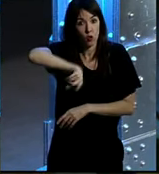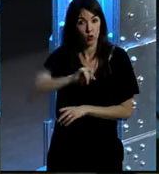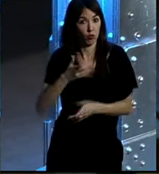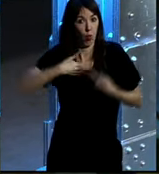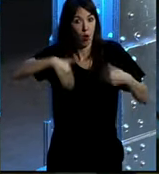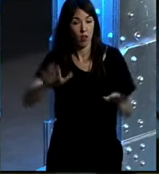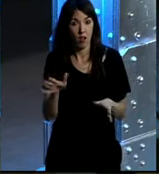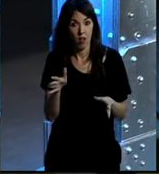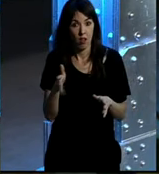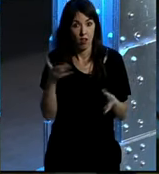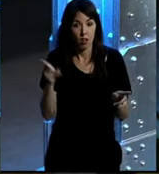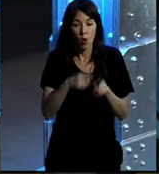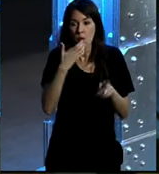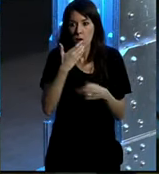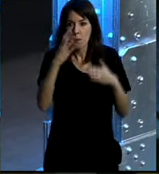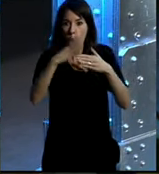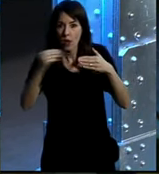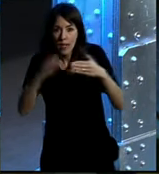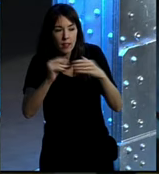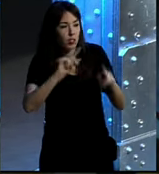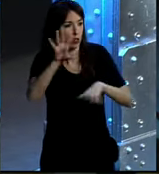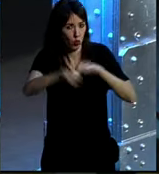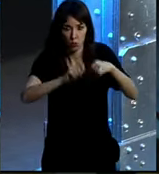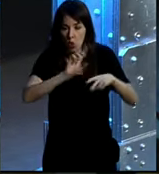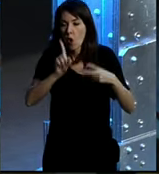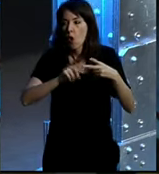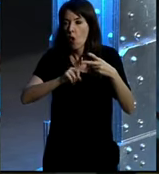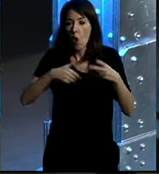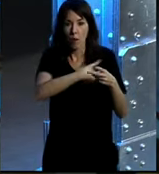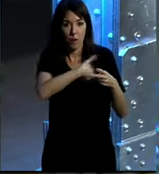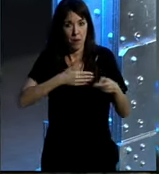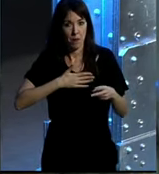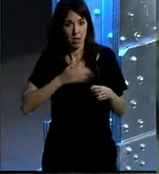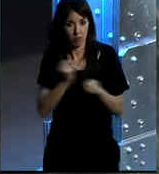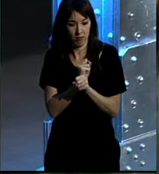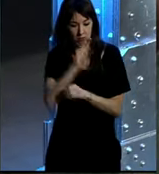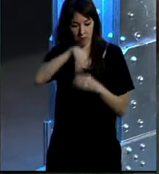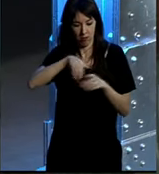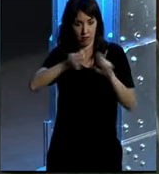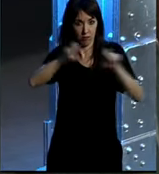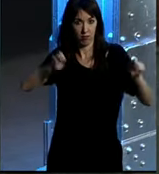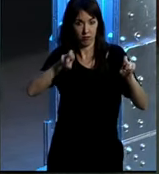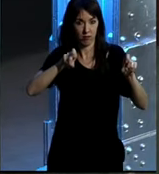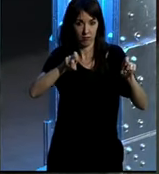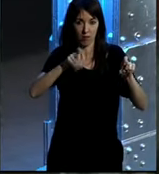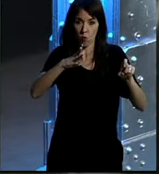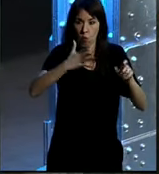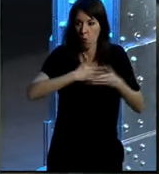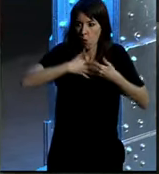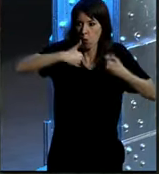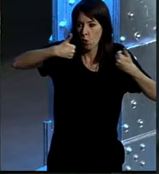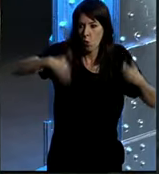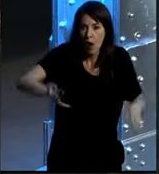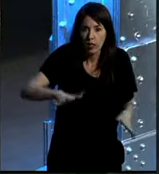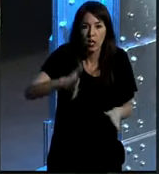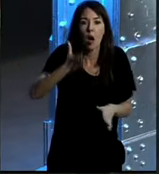tanto cuando somos consumidores como cuando tenemos el rol de empleados dentro de la empresa en que estamos trabajando, cualquiera de